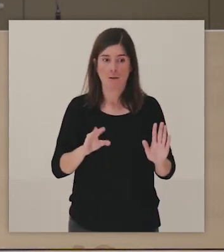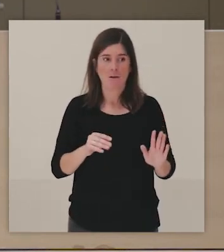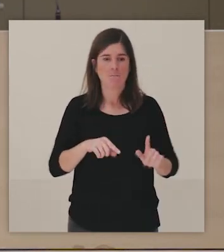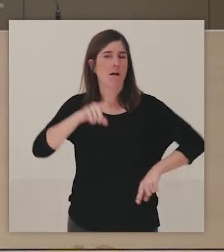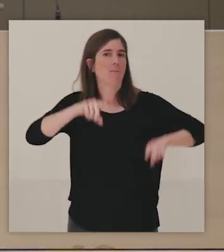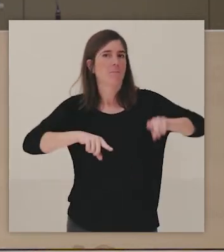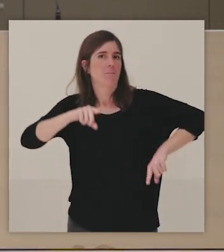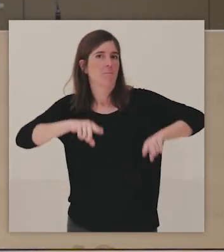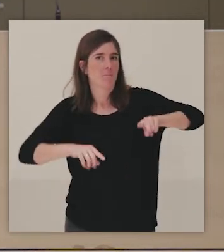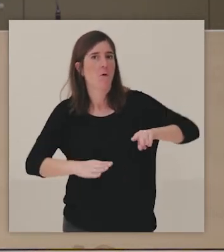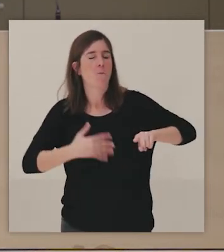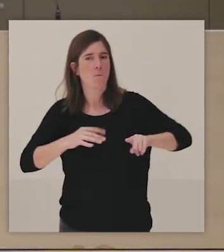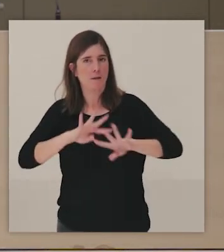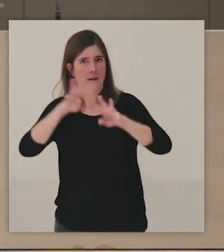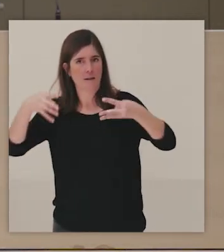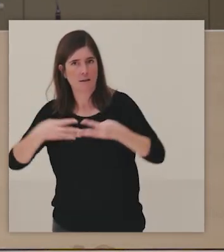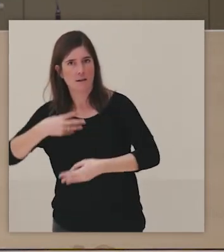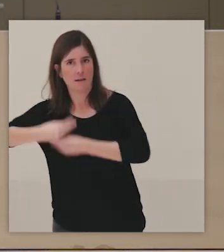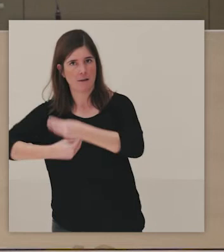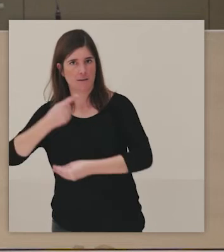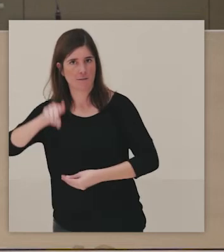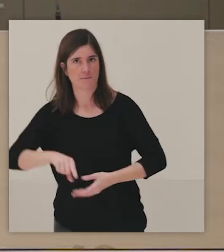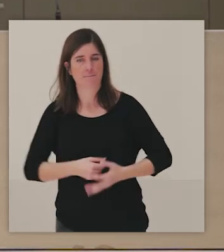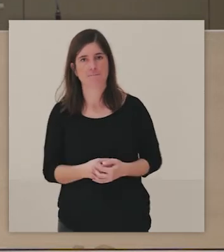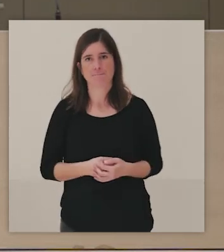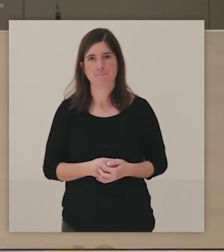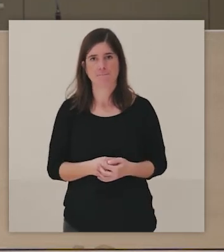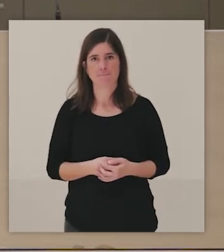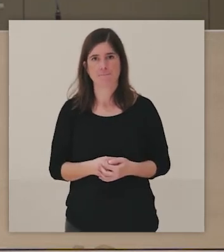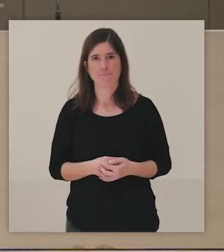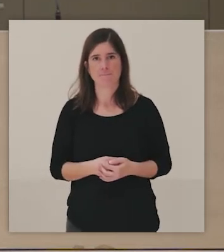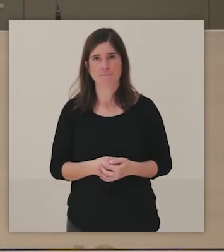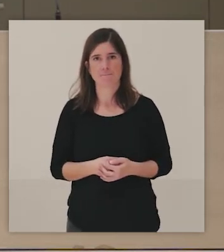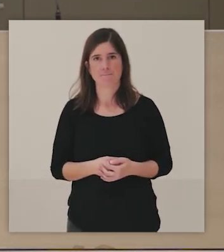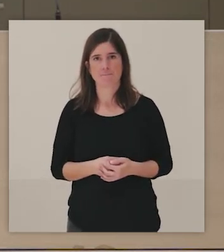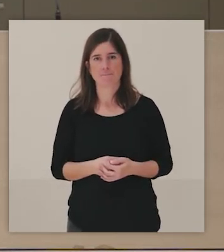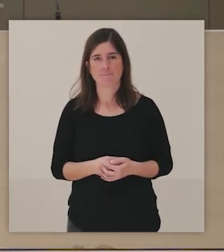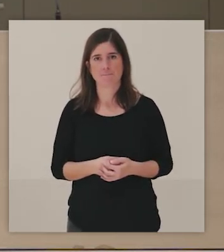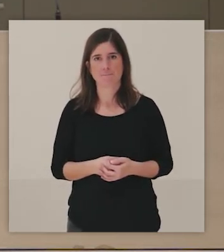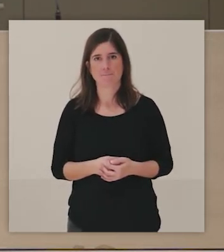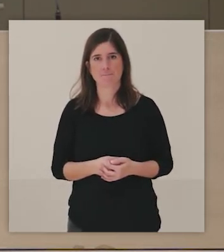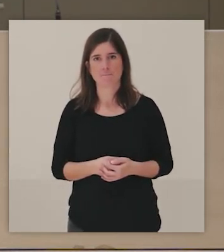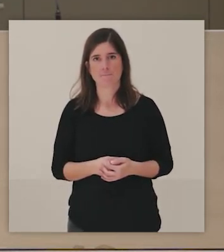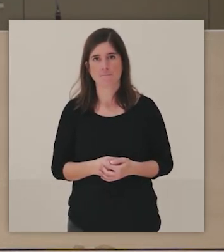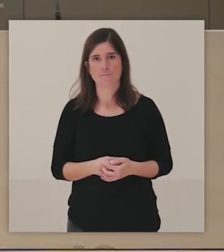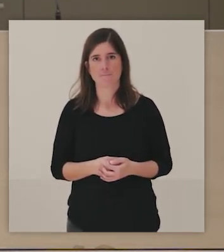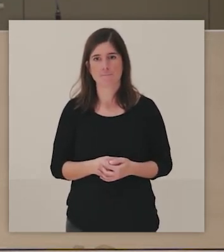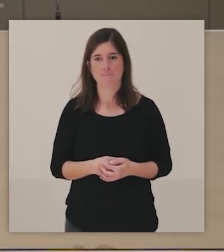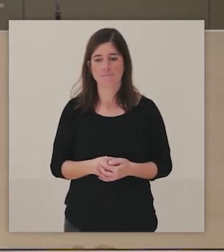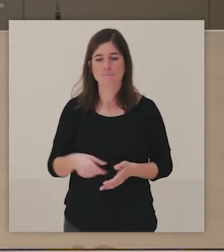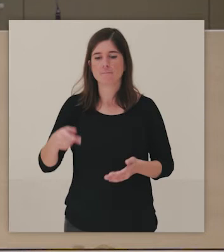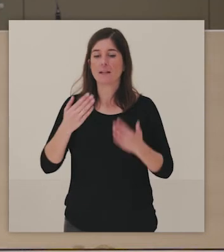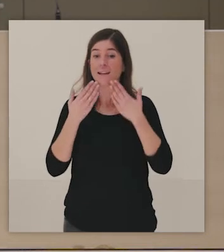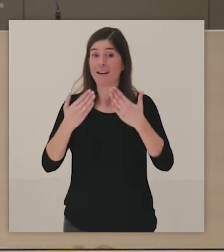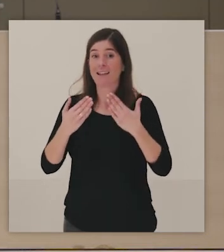pueden hacer online. ¿Qué es lo que hemos podido o qué es lo que hemos conseguido también con este